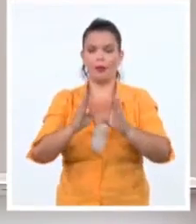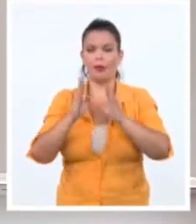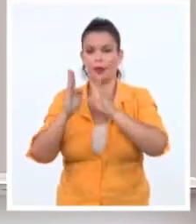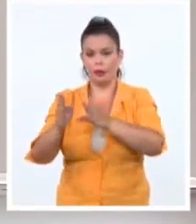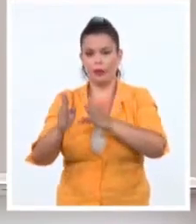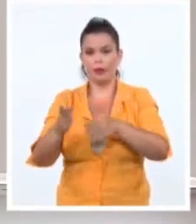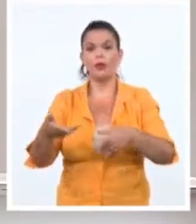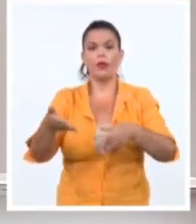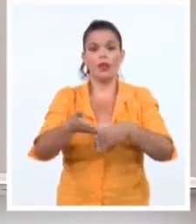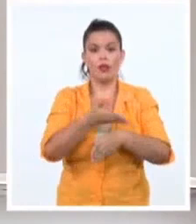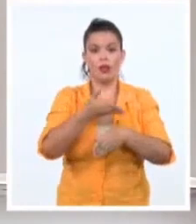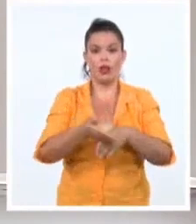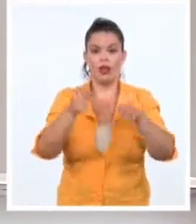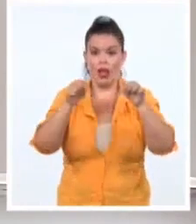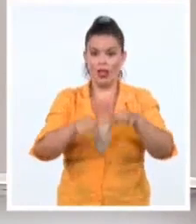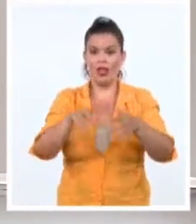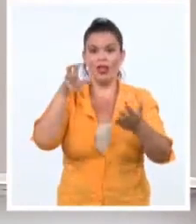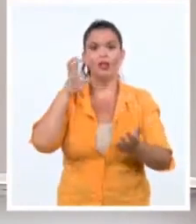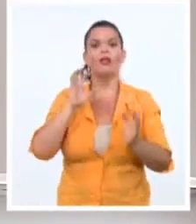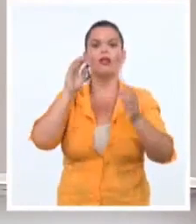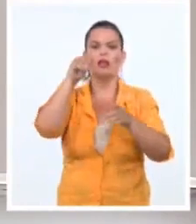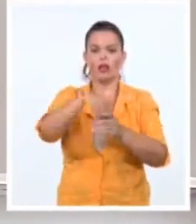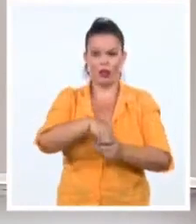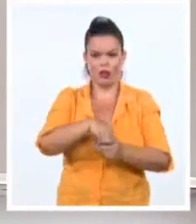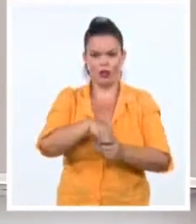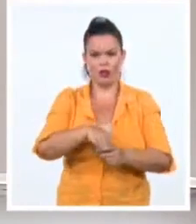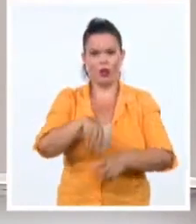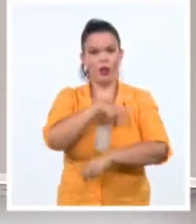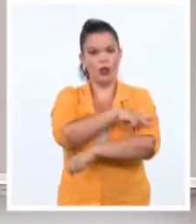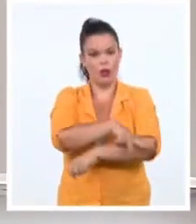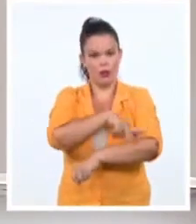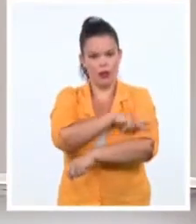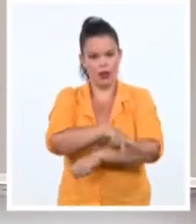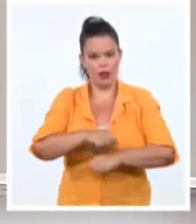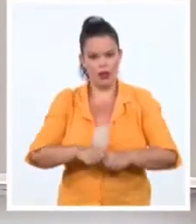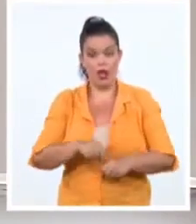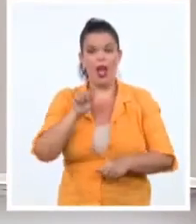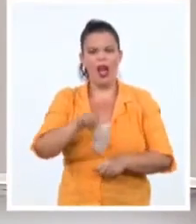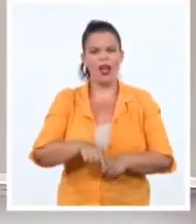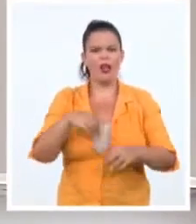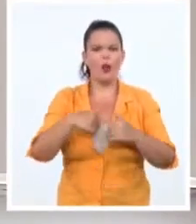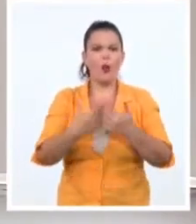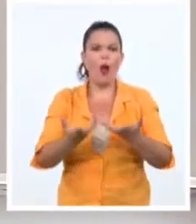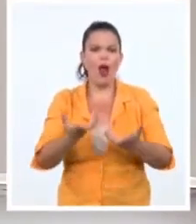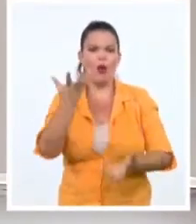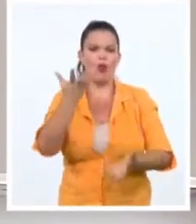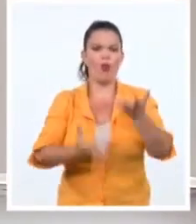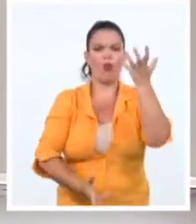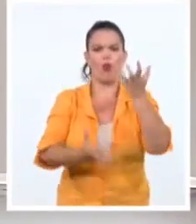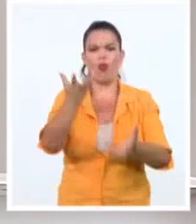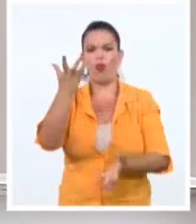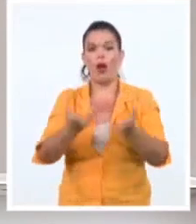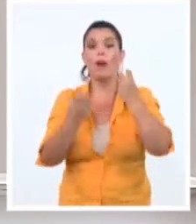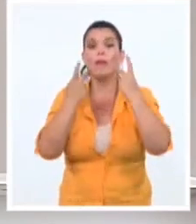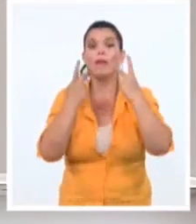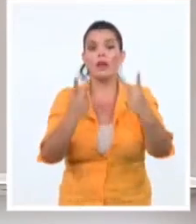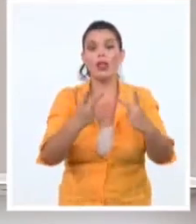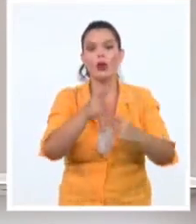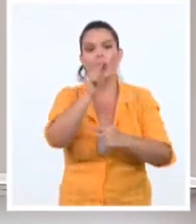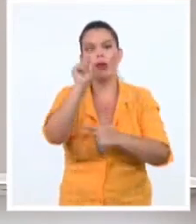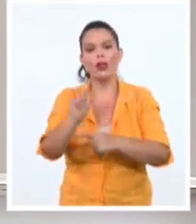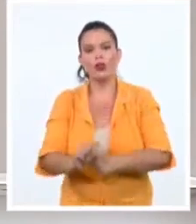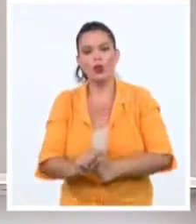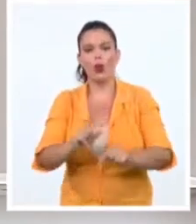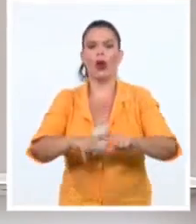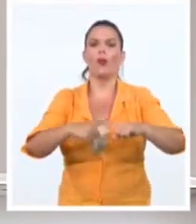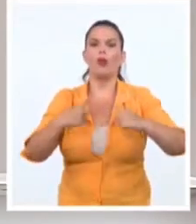historia reciente del país. Uno, incendiar vivas a personas señaladas como partidarias